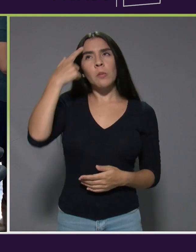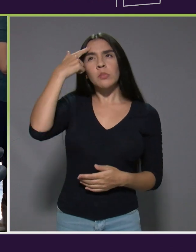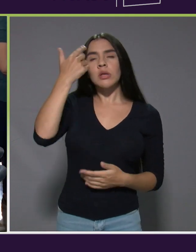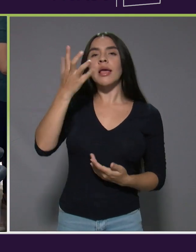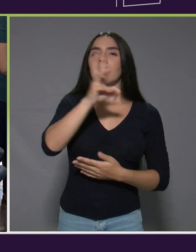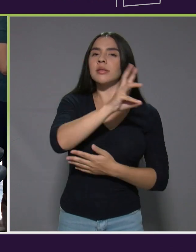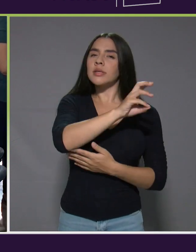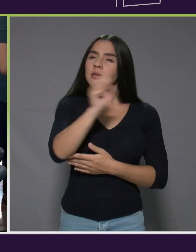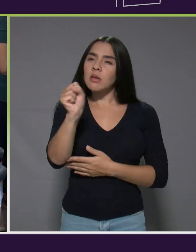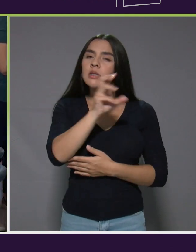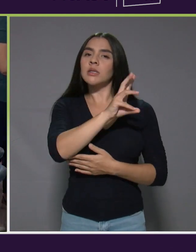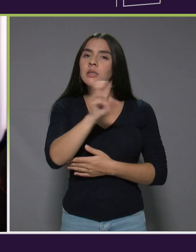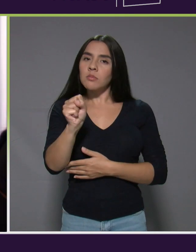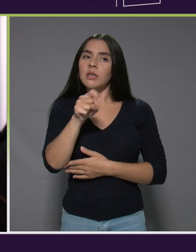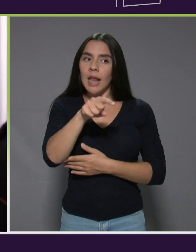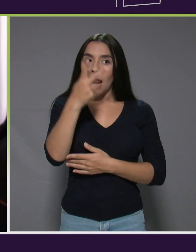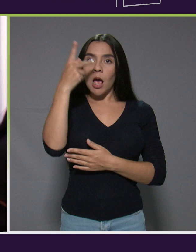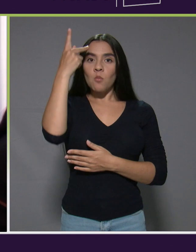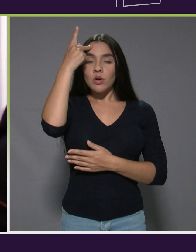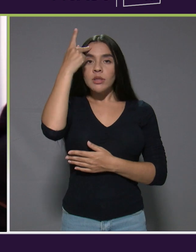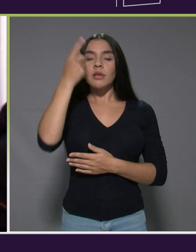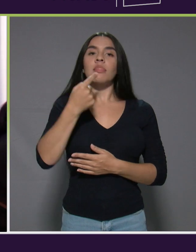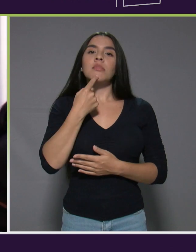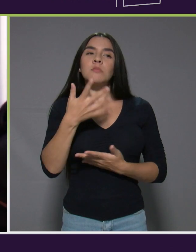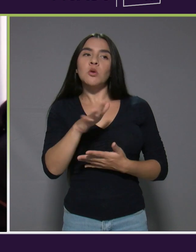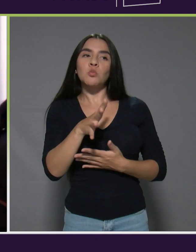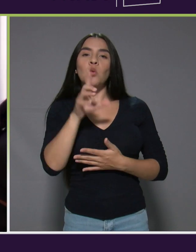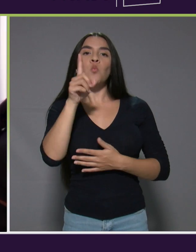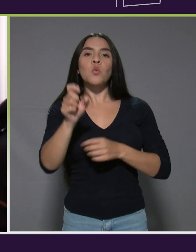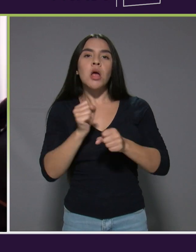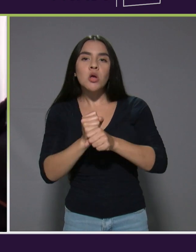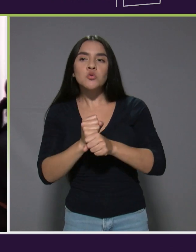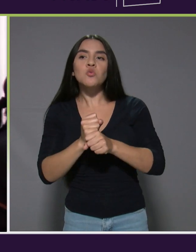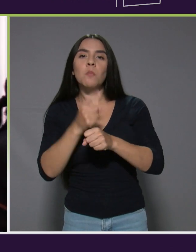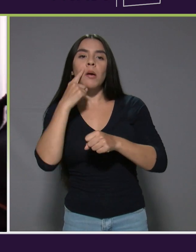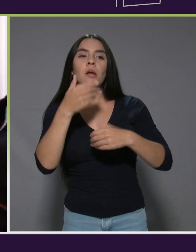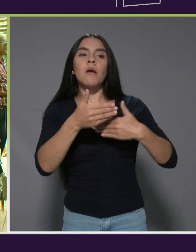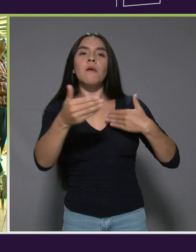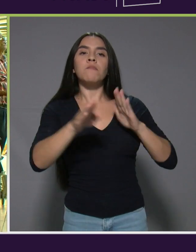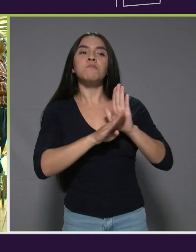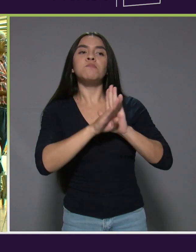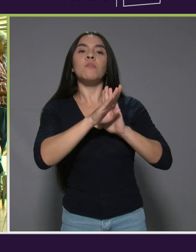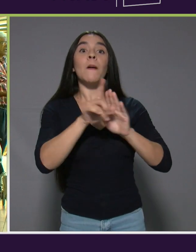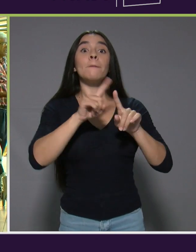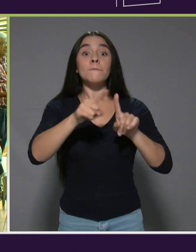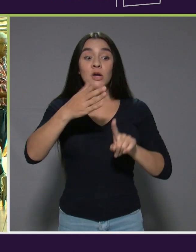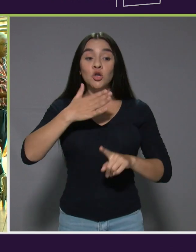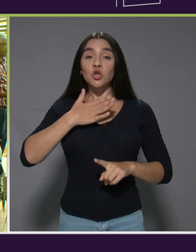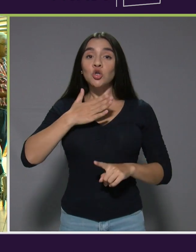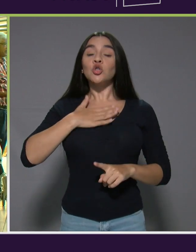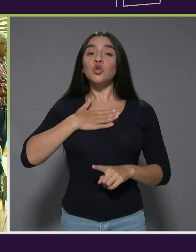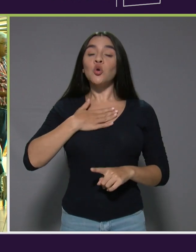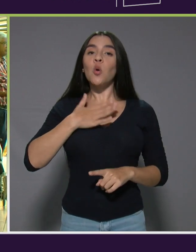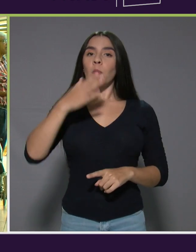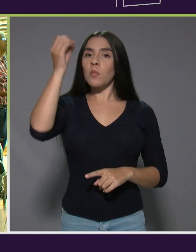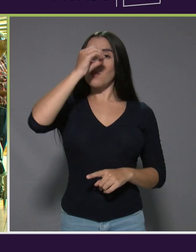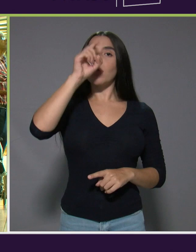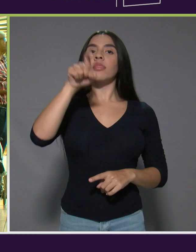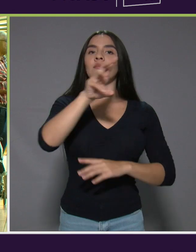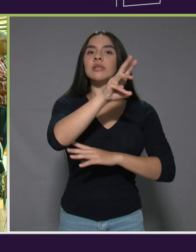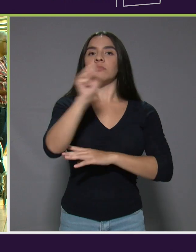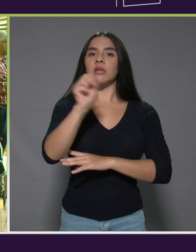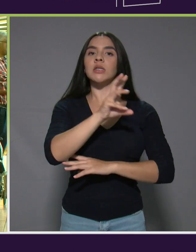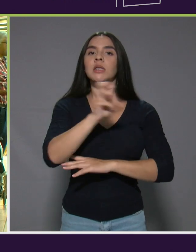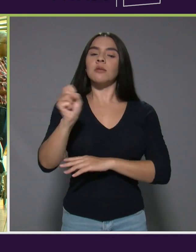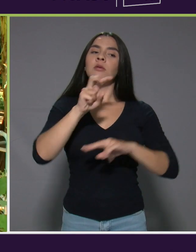meses, la misma política estima que cada año, pero yo digo que el termómetro hay que ponerlo cada seis meses, porque